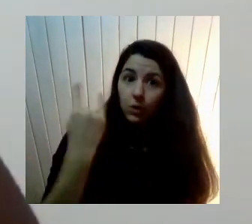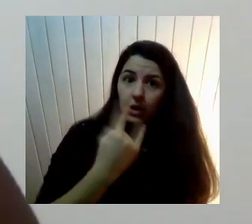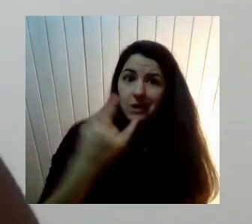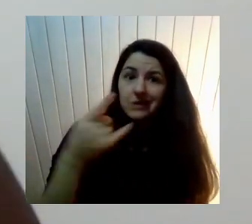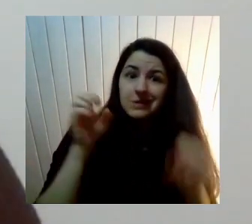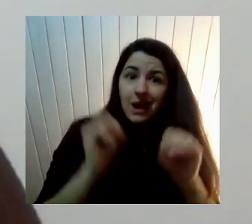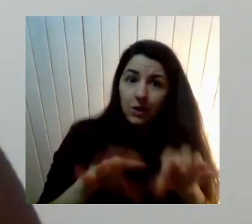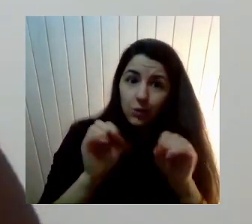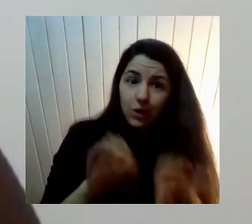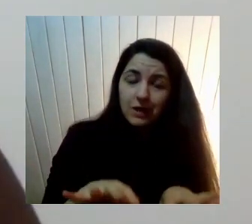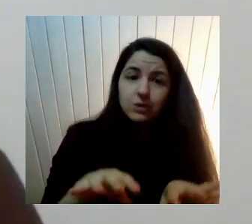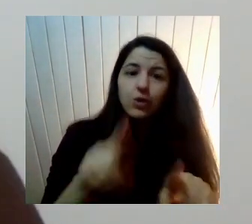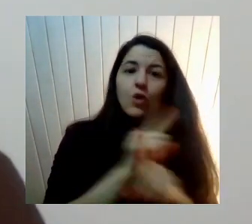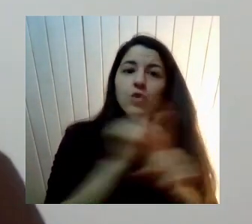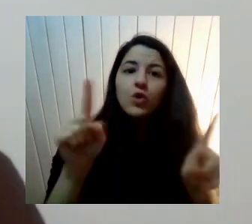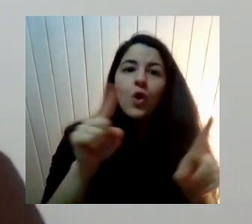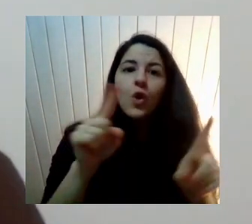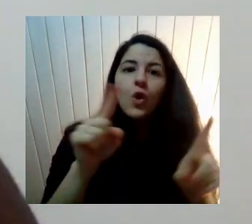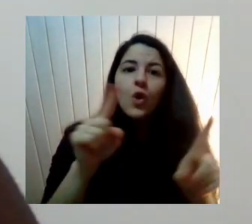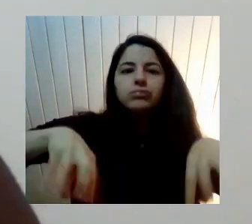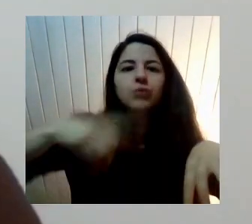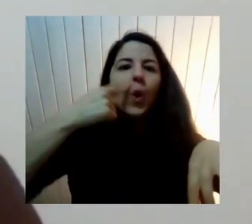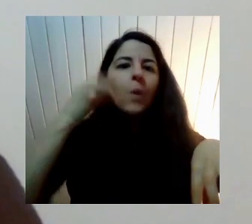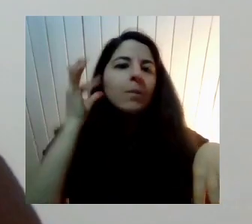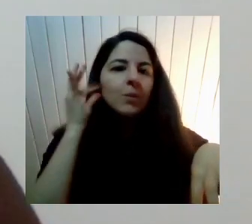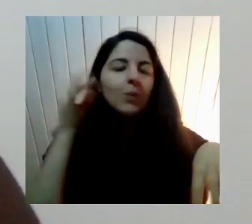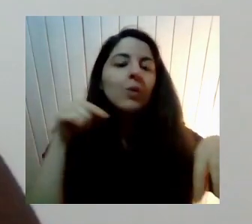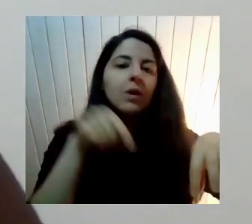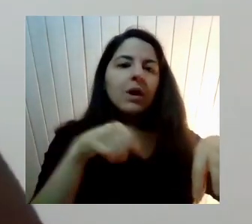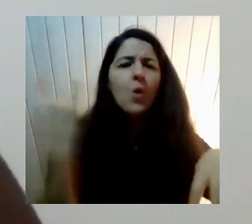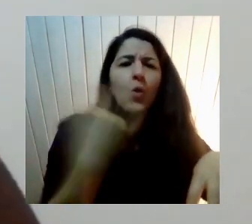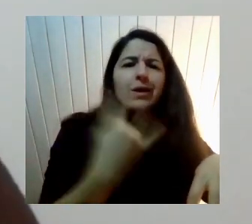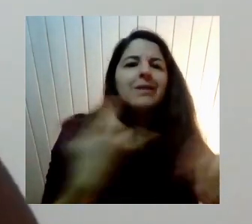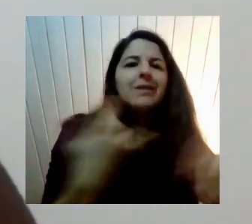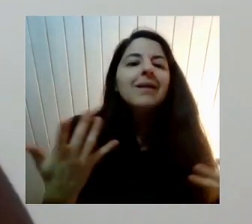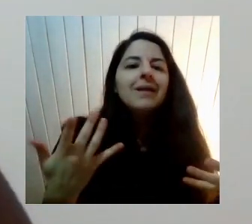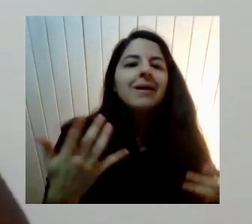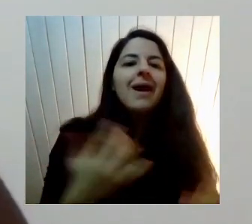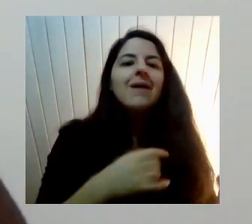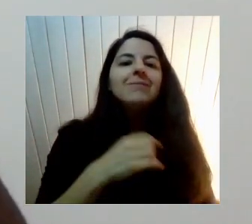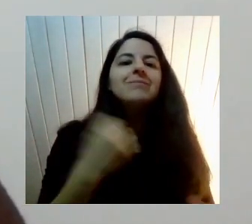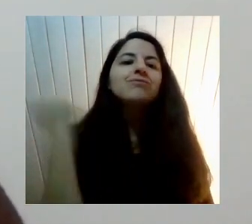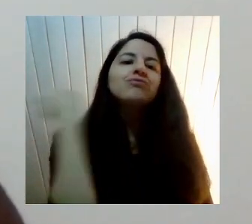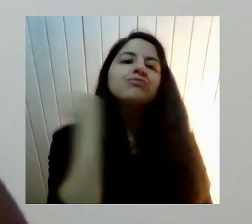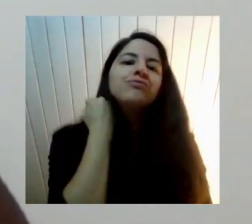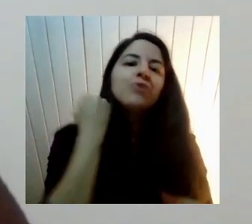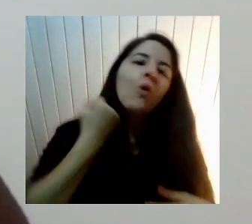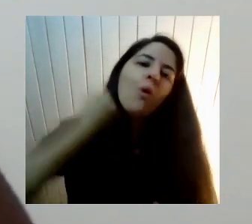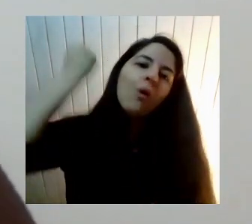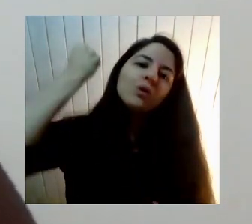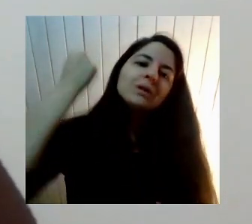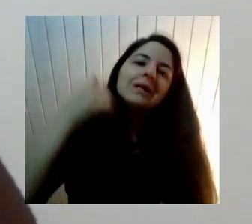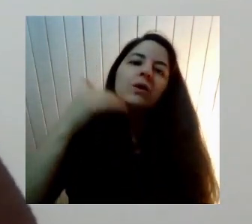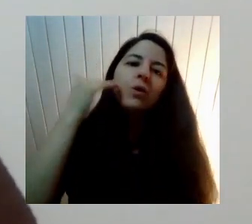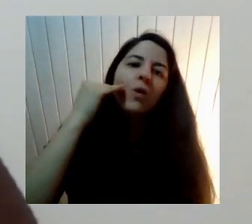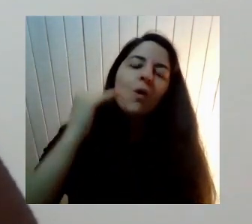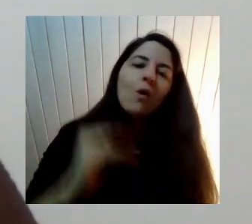Es que no podamos Tener más cifras De suicidio De adolescentes De niños De niñas Y niñas Que